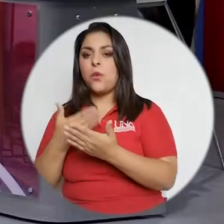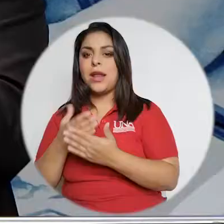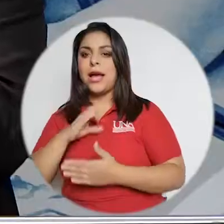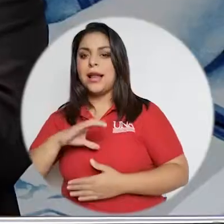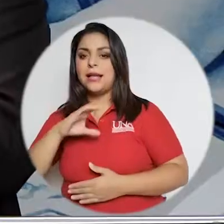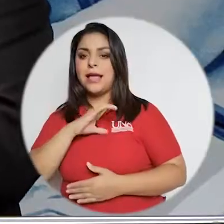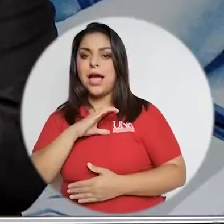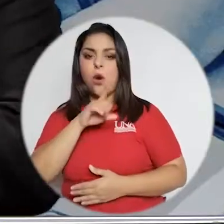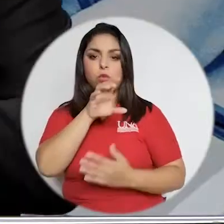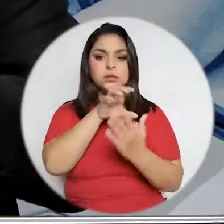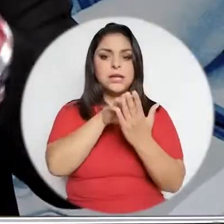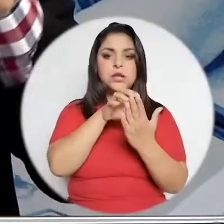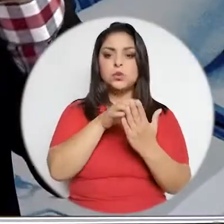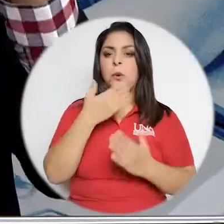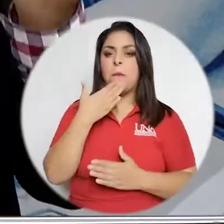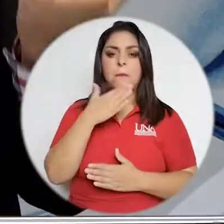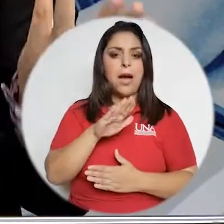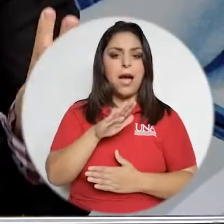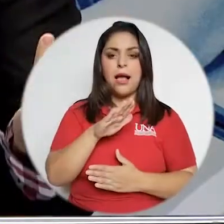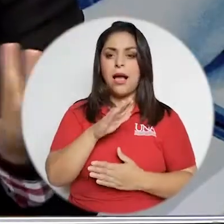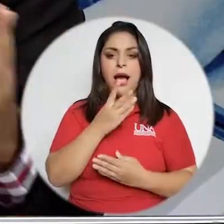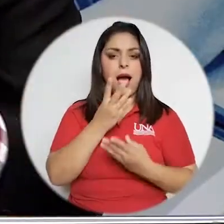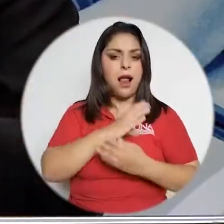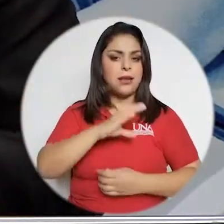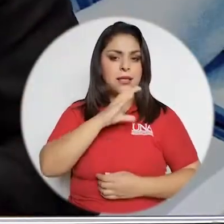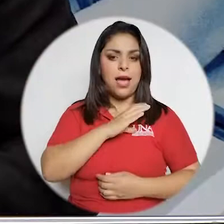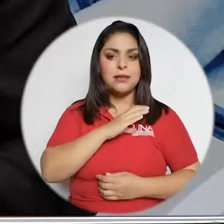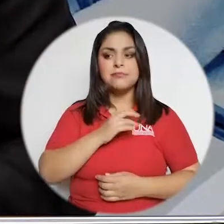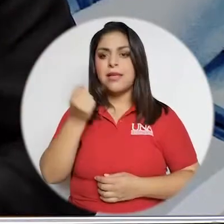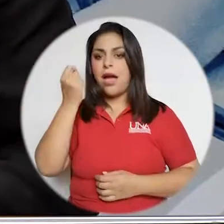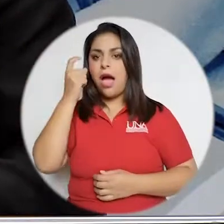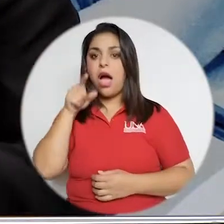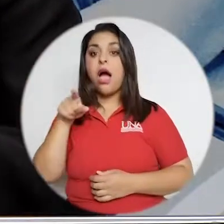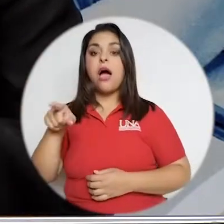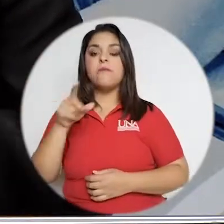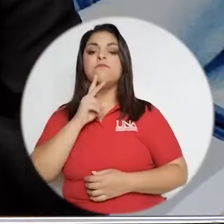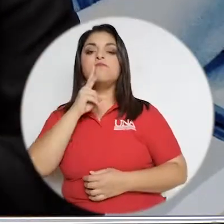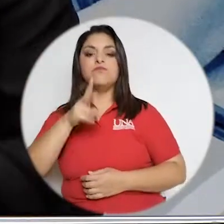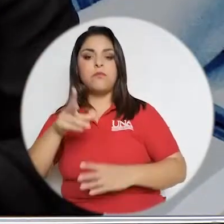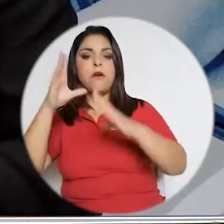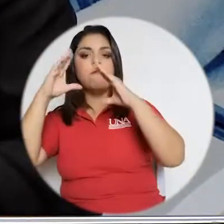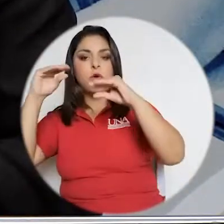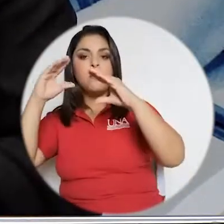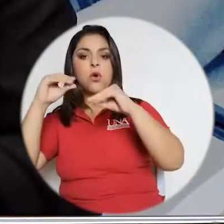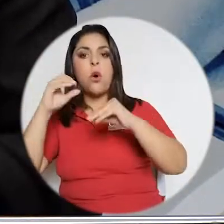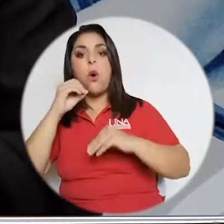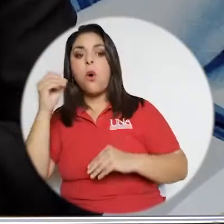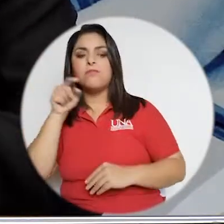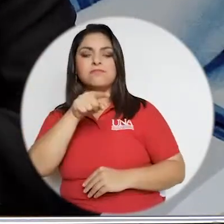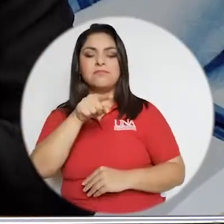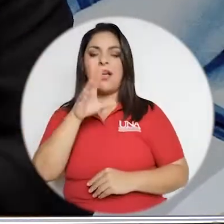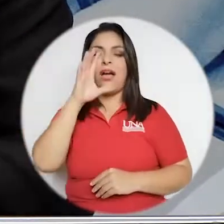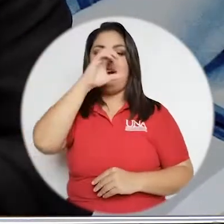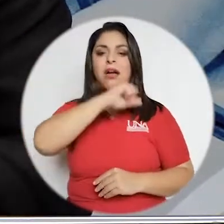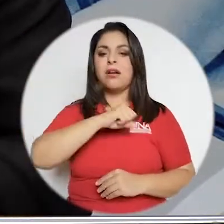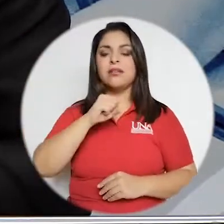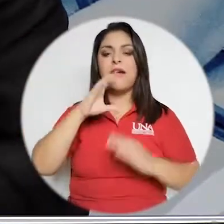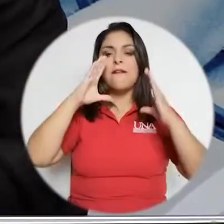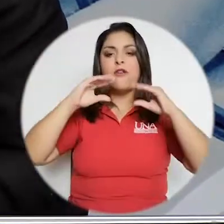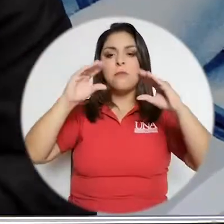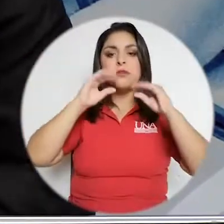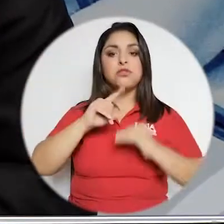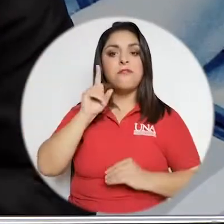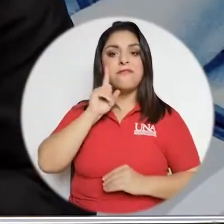calidad, comprender la diferencia entre información verdadera o información falsa. Esas son habilidades básicas